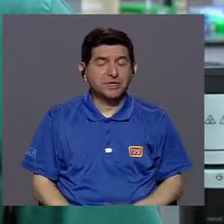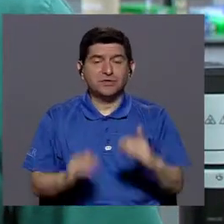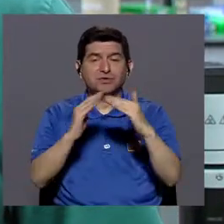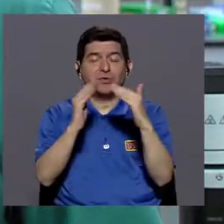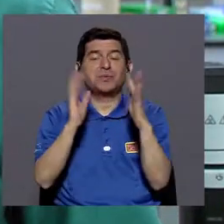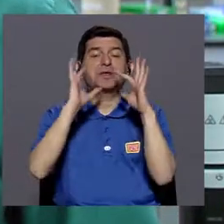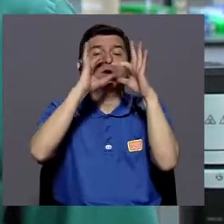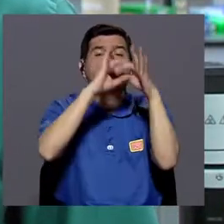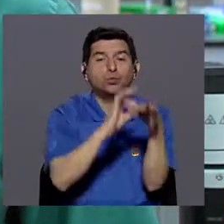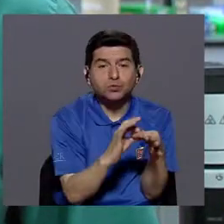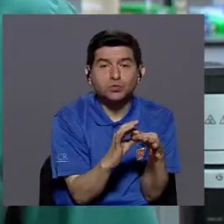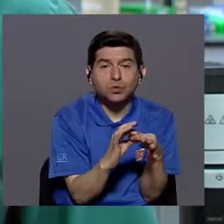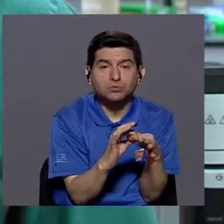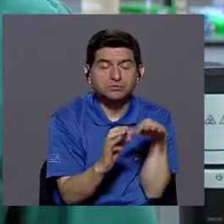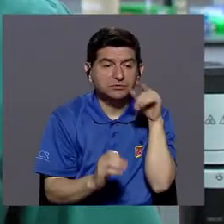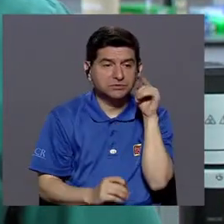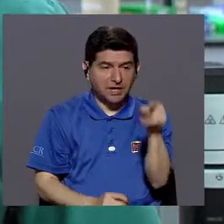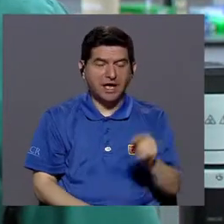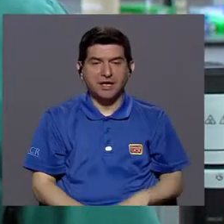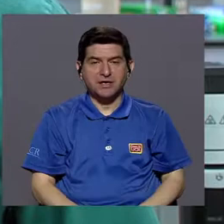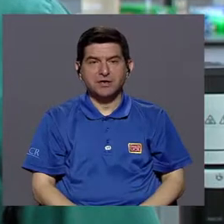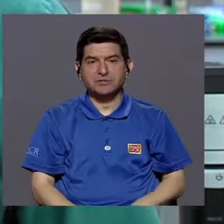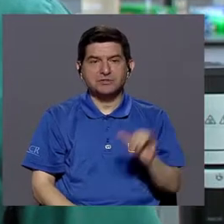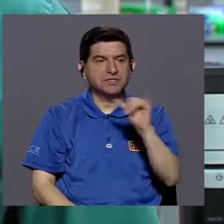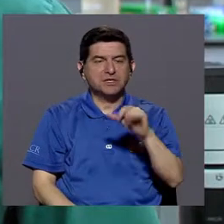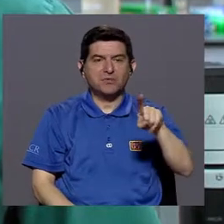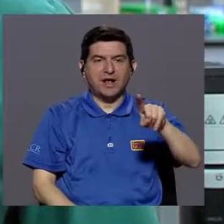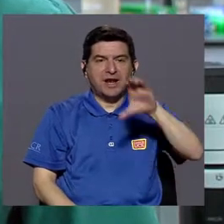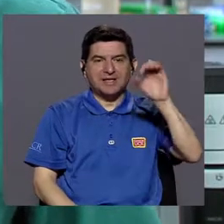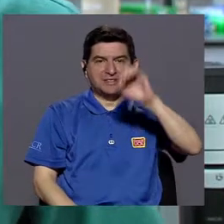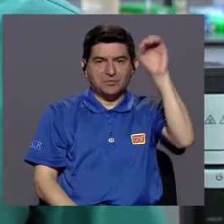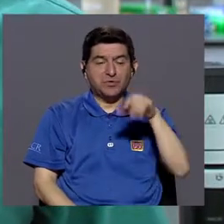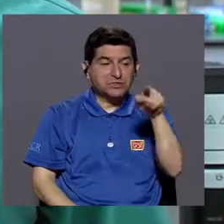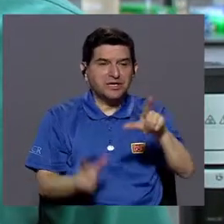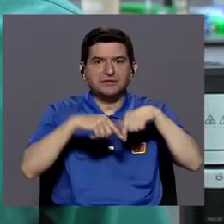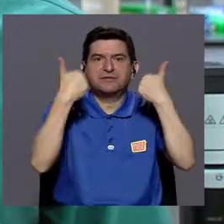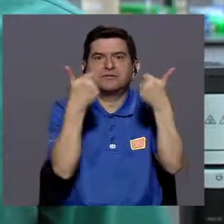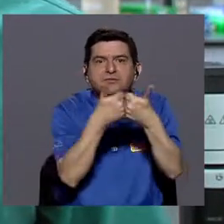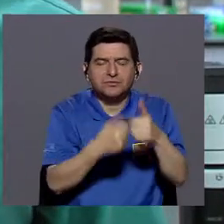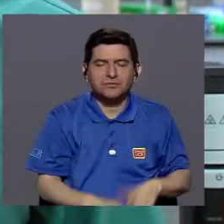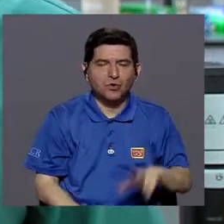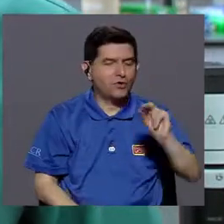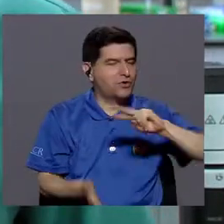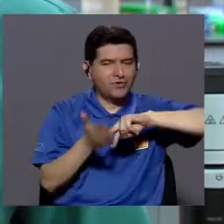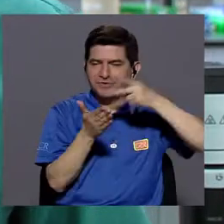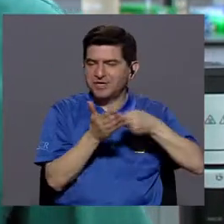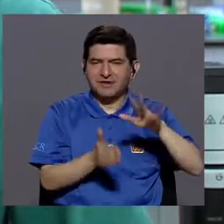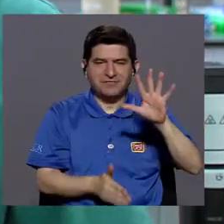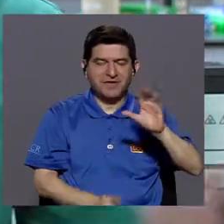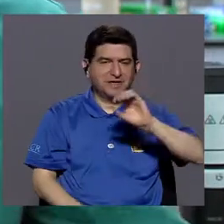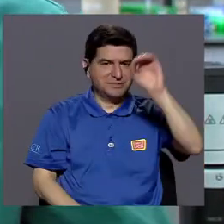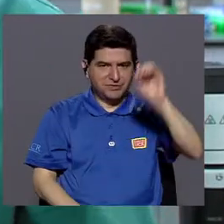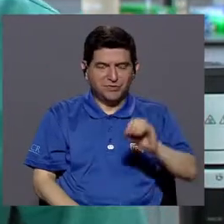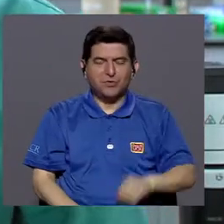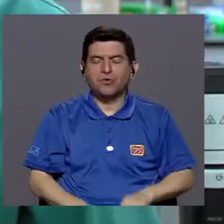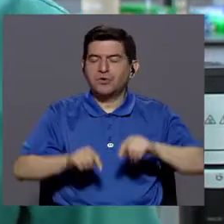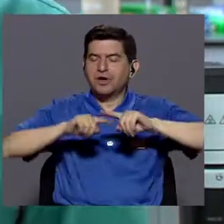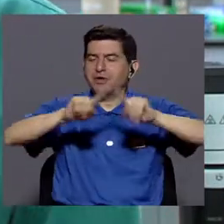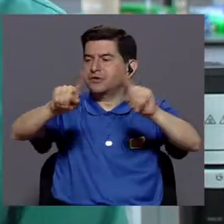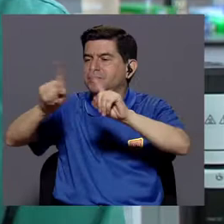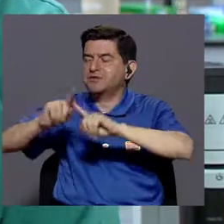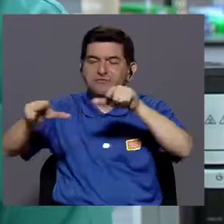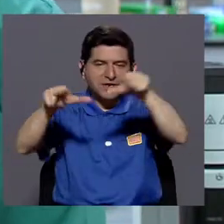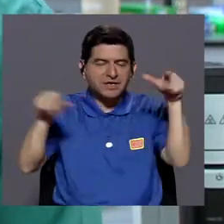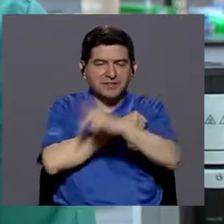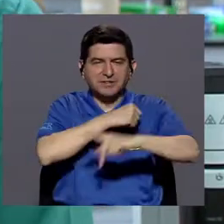vivieran juntos. Entonces, ellos se vuelven el 100% de esa población, no se vuelven un 5% disperso en